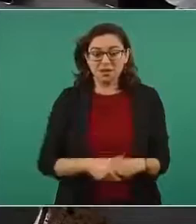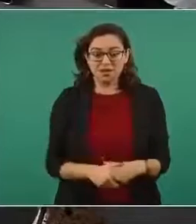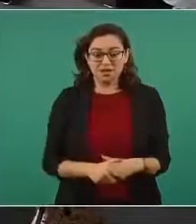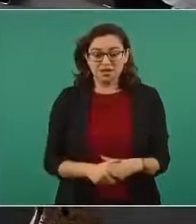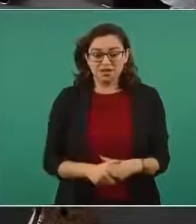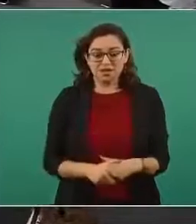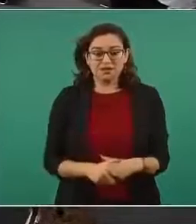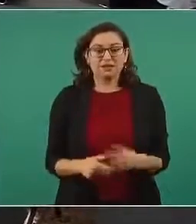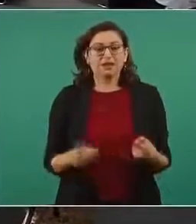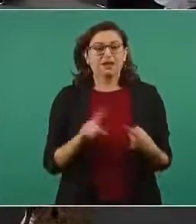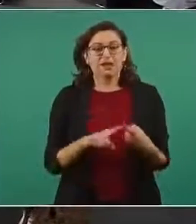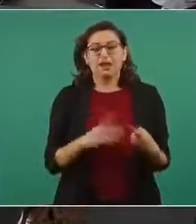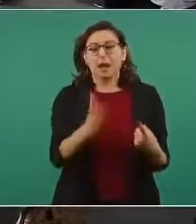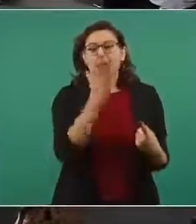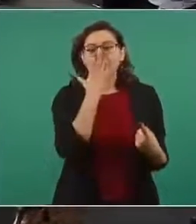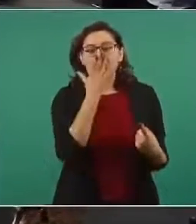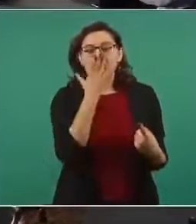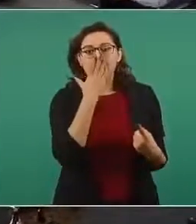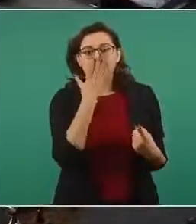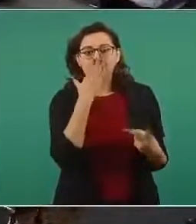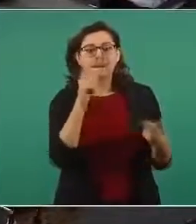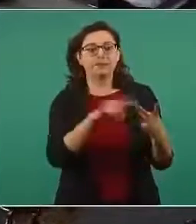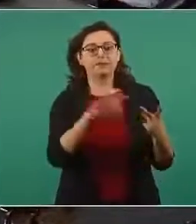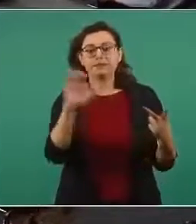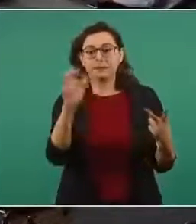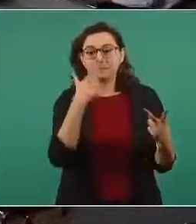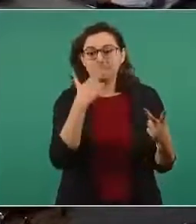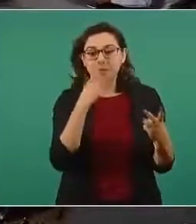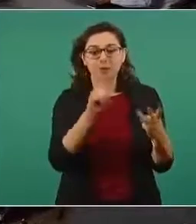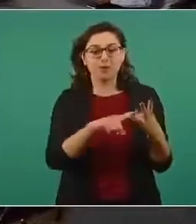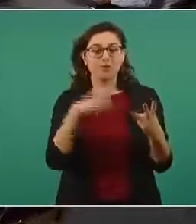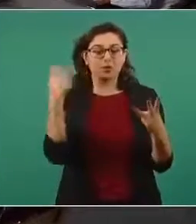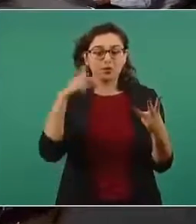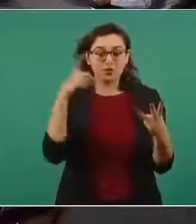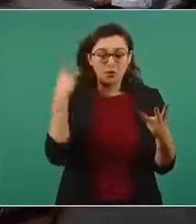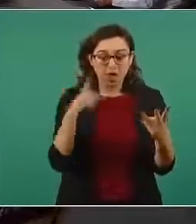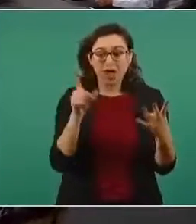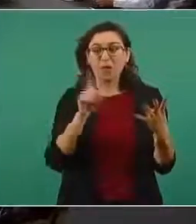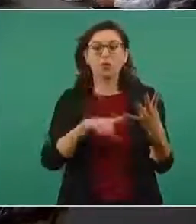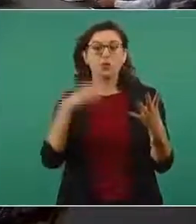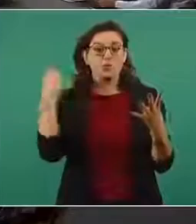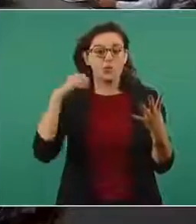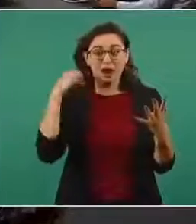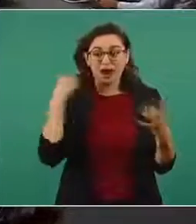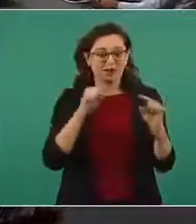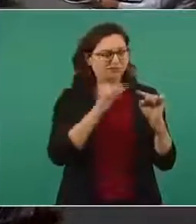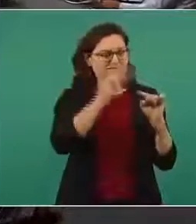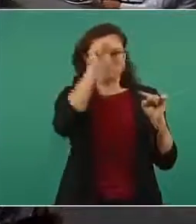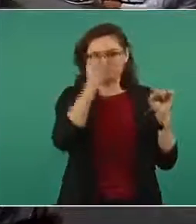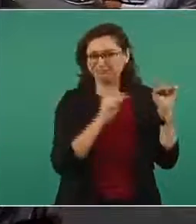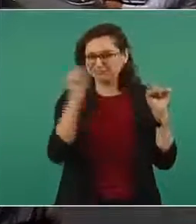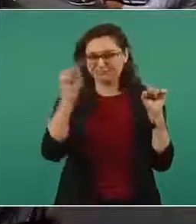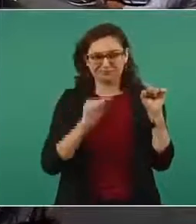en Sonora en Chihuahua en Durango pero también en Oaxaca en todos lados